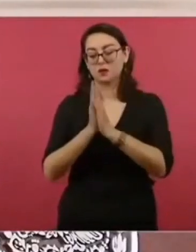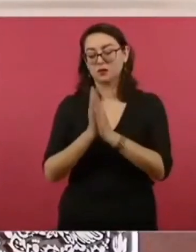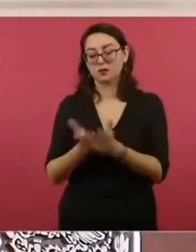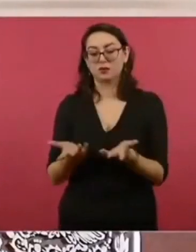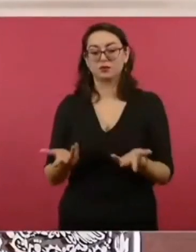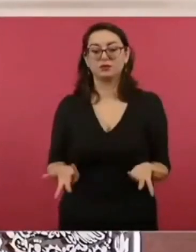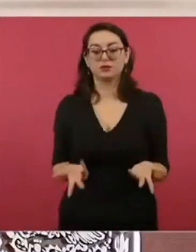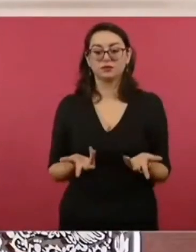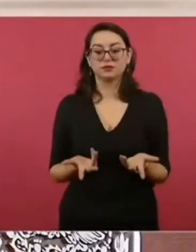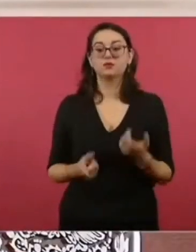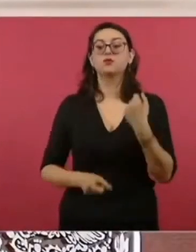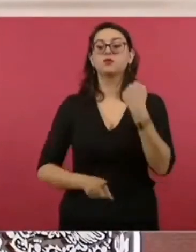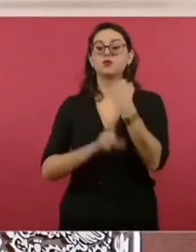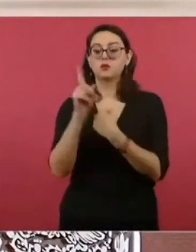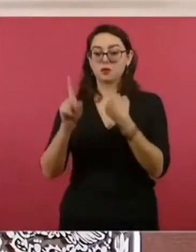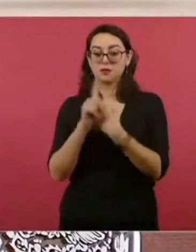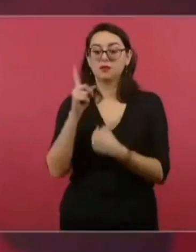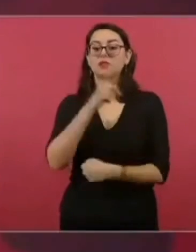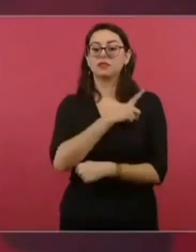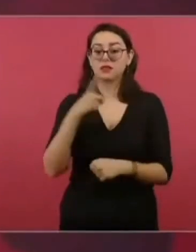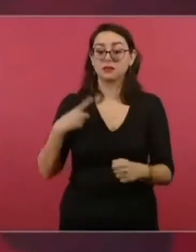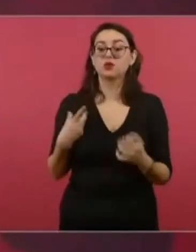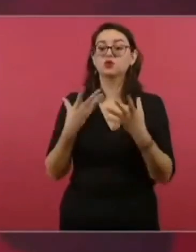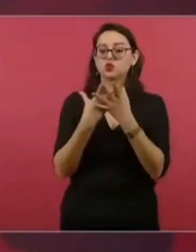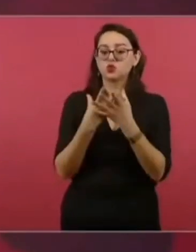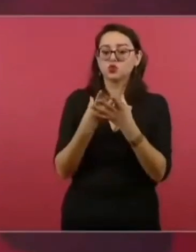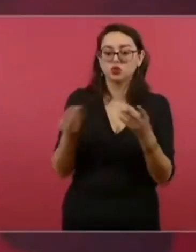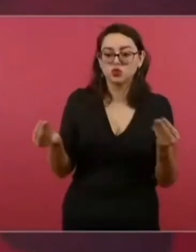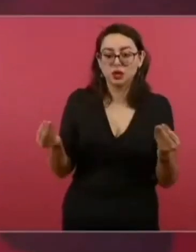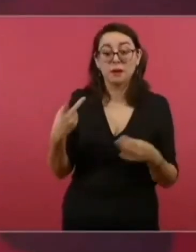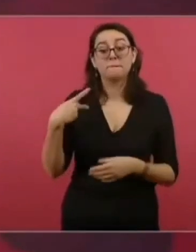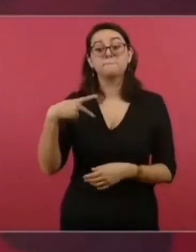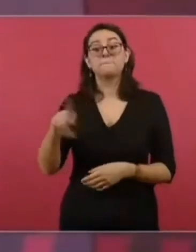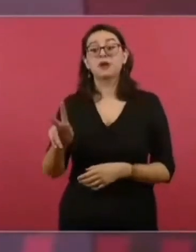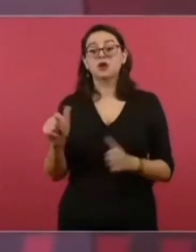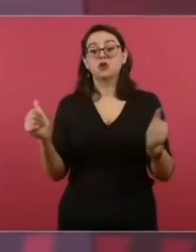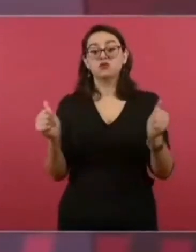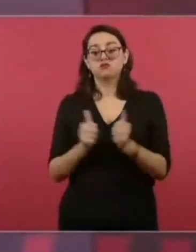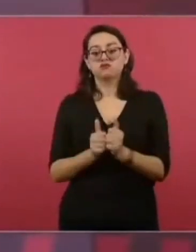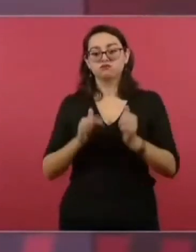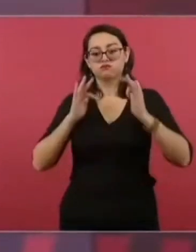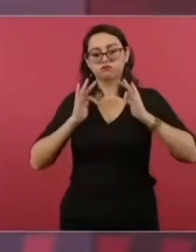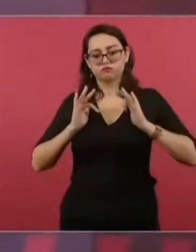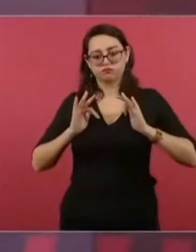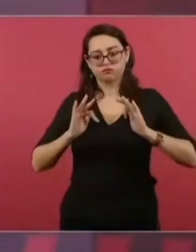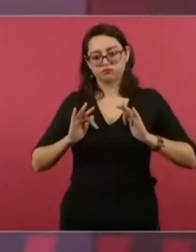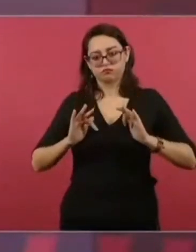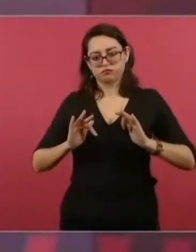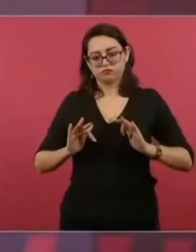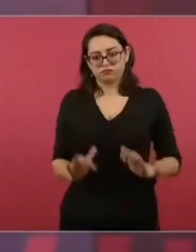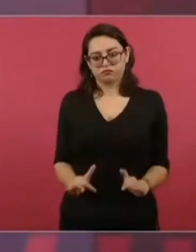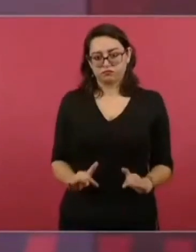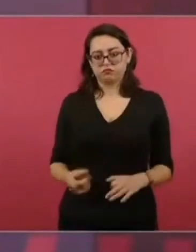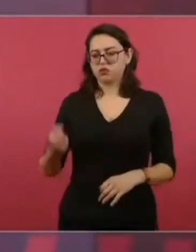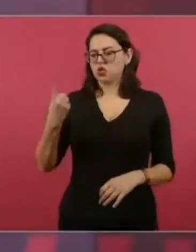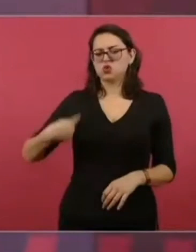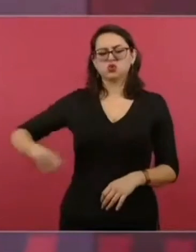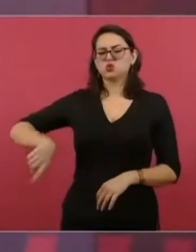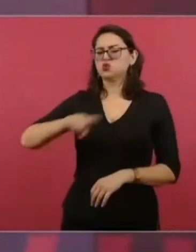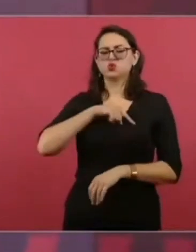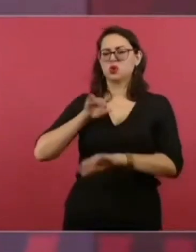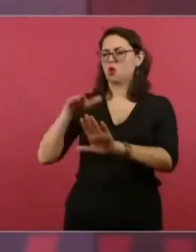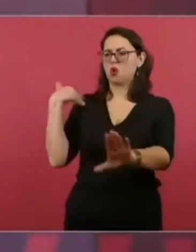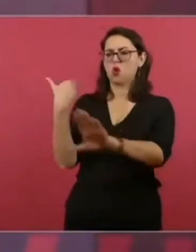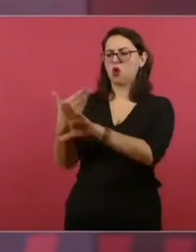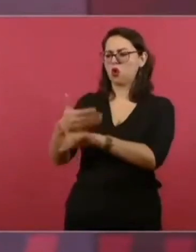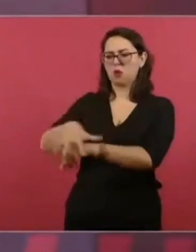al problema sin el uso de medidas coercitivas, sin el uso de